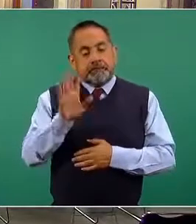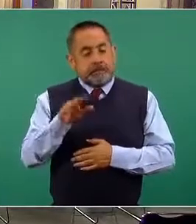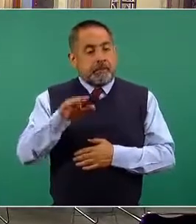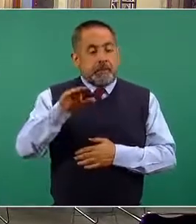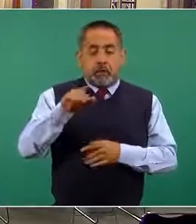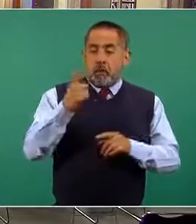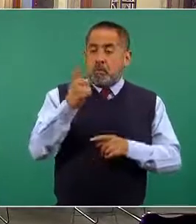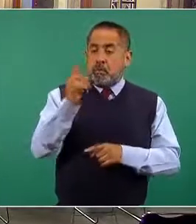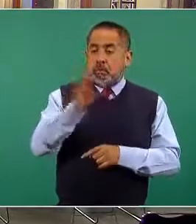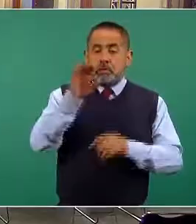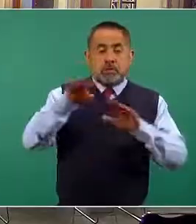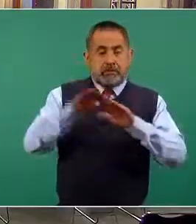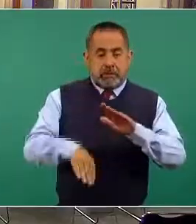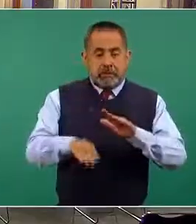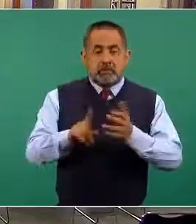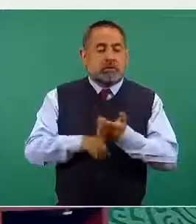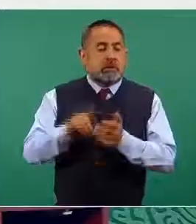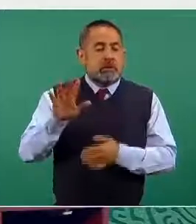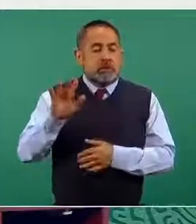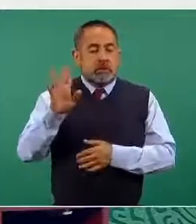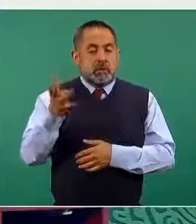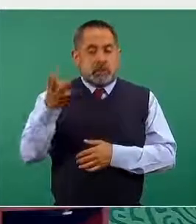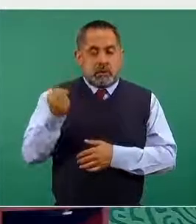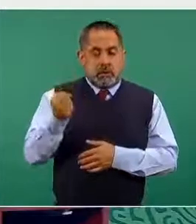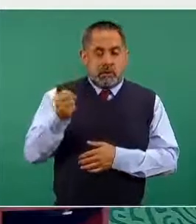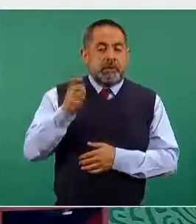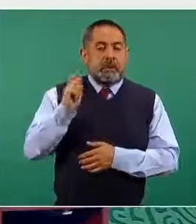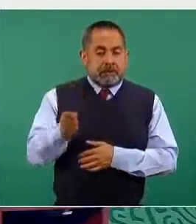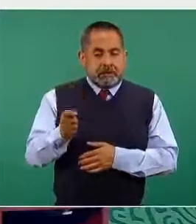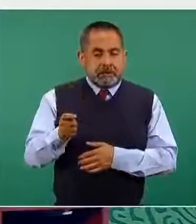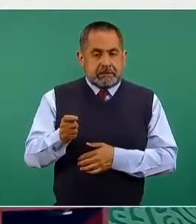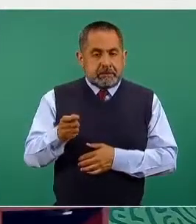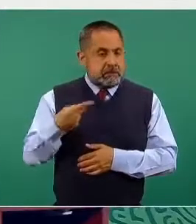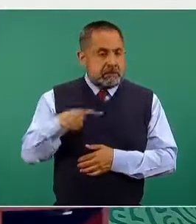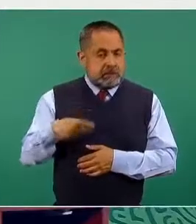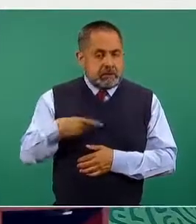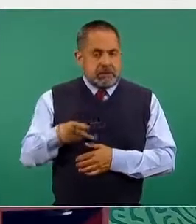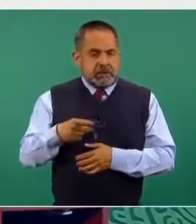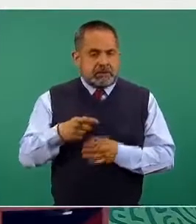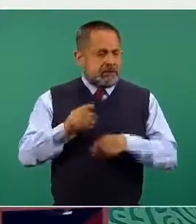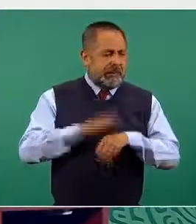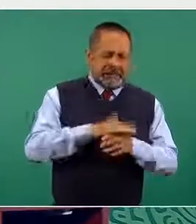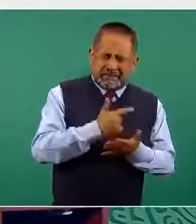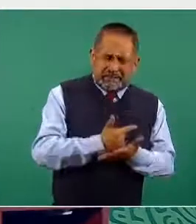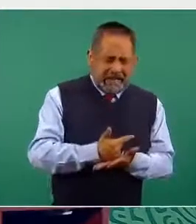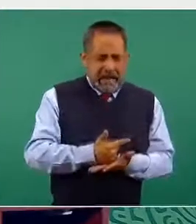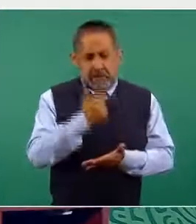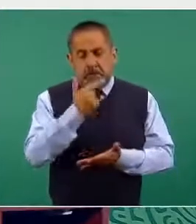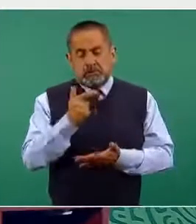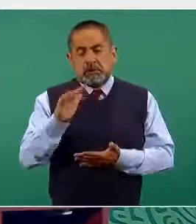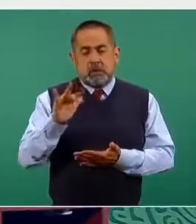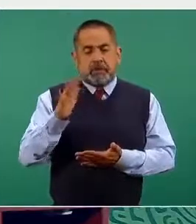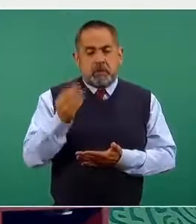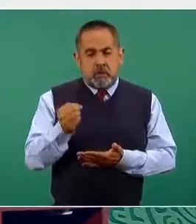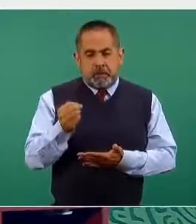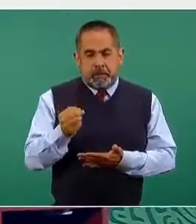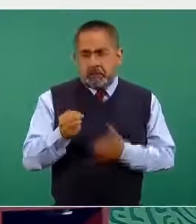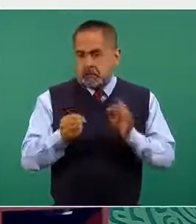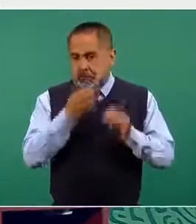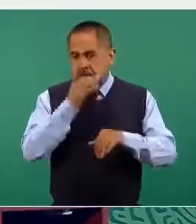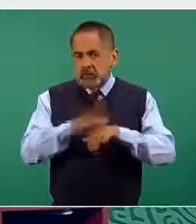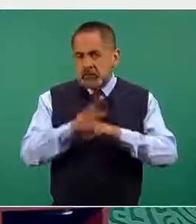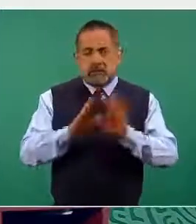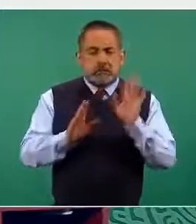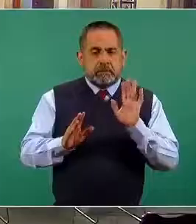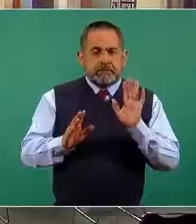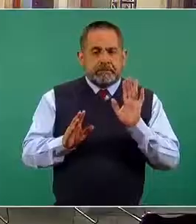menos del 1%, 59 casos han tenido un cuadro grave. Esto es importante,